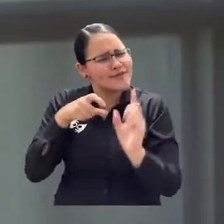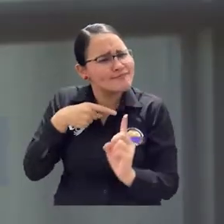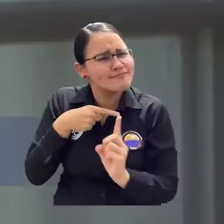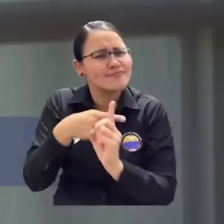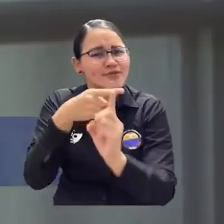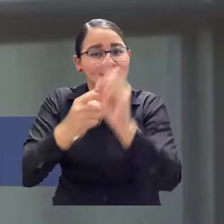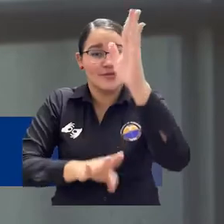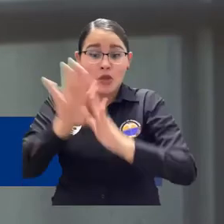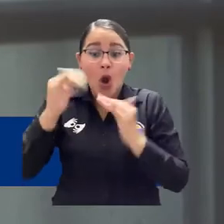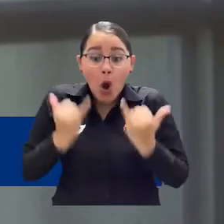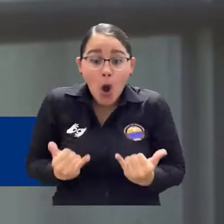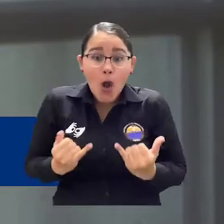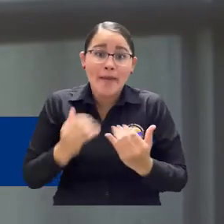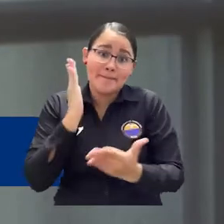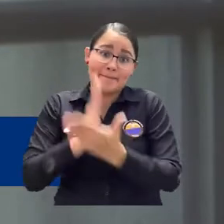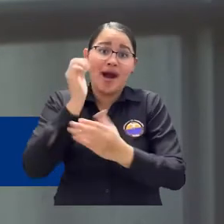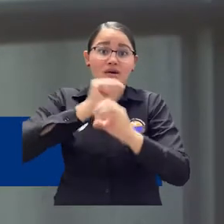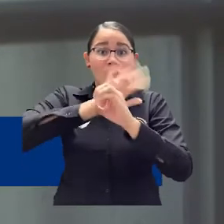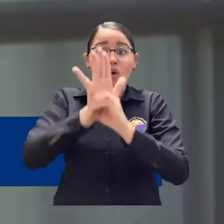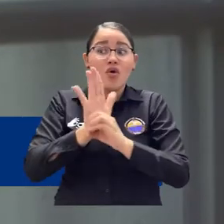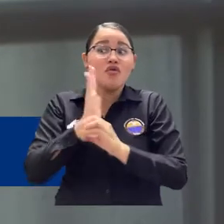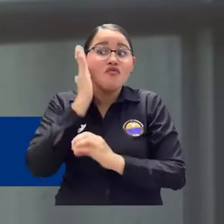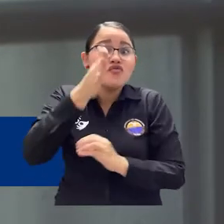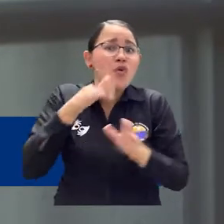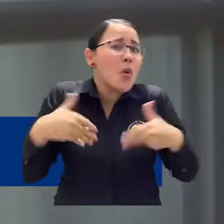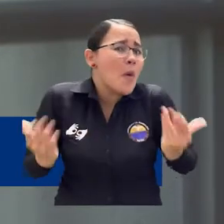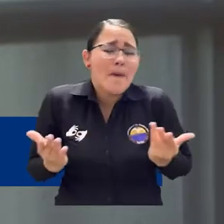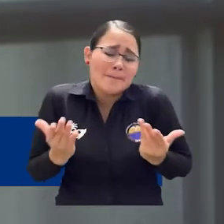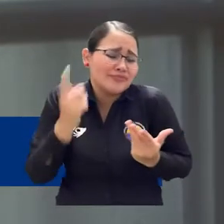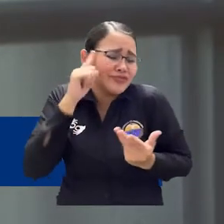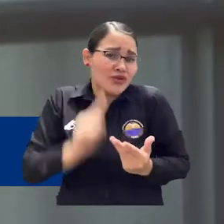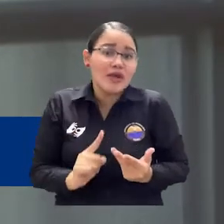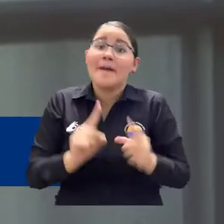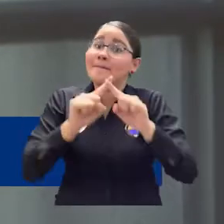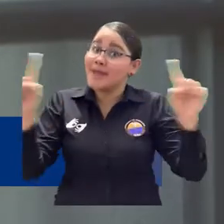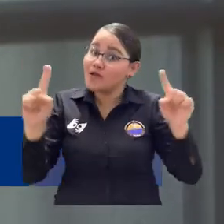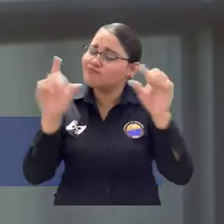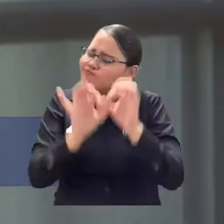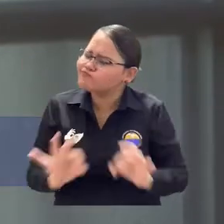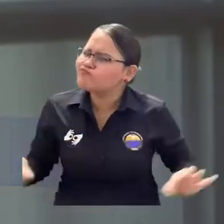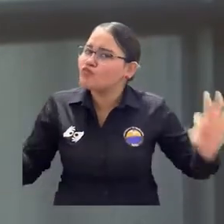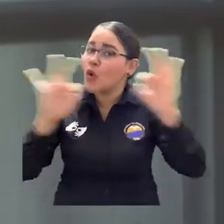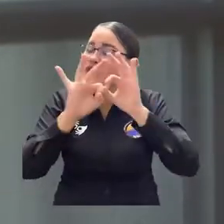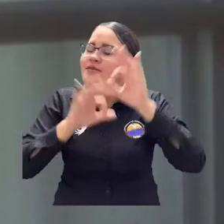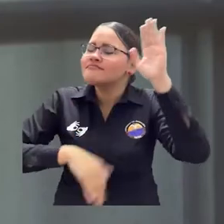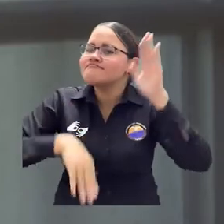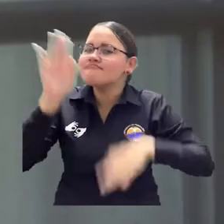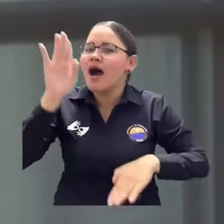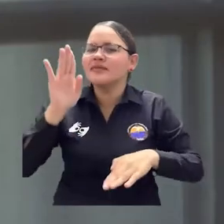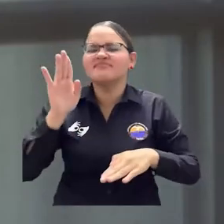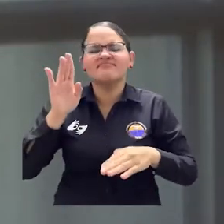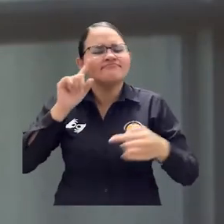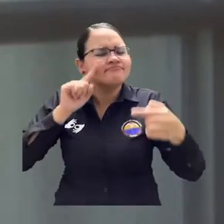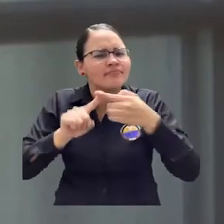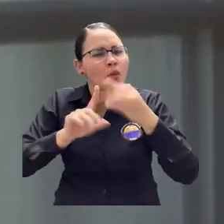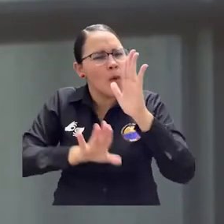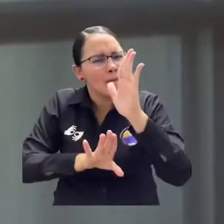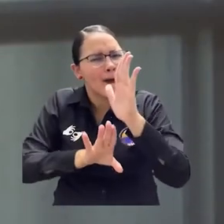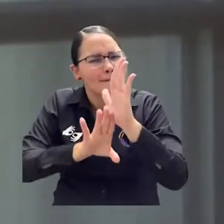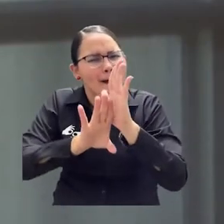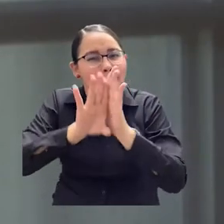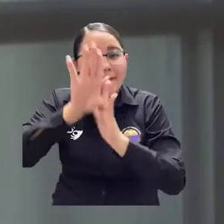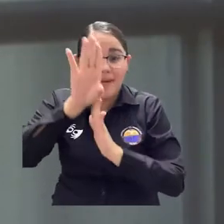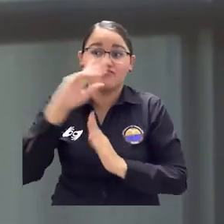de superar cualquier adversidad. Hoy es el COVID, mañana sabemos qué suceda. Pero luego de esto, si somos capaces de